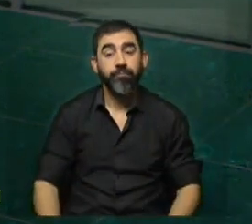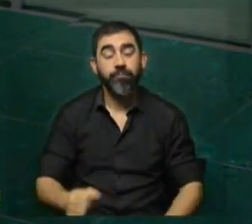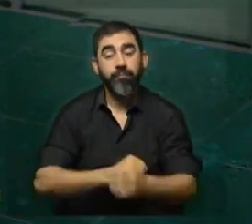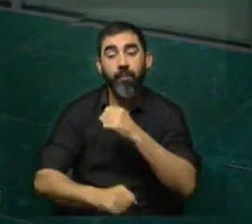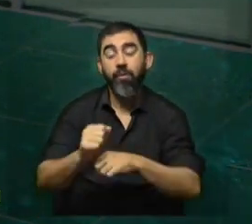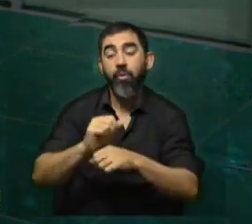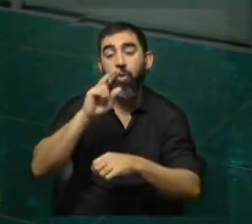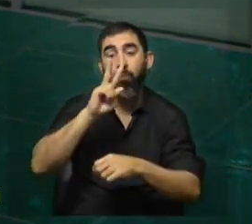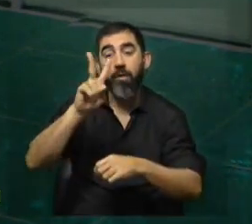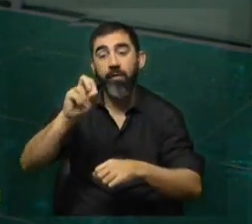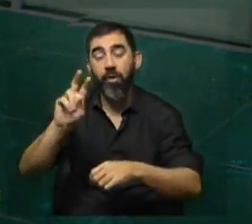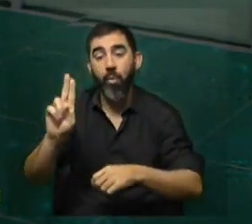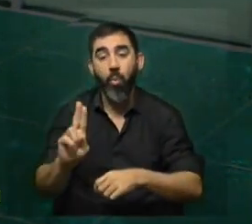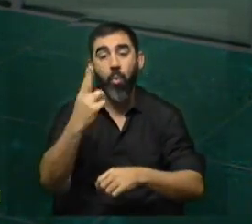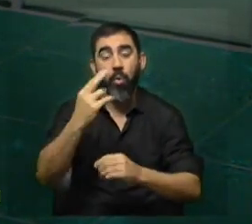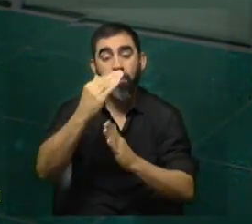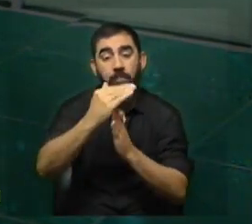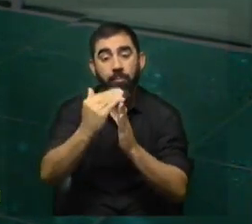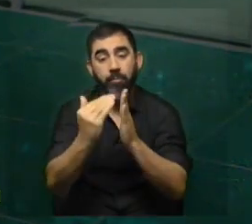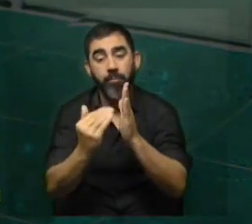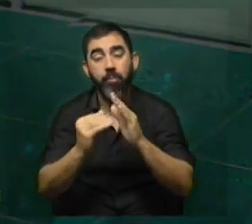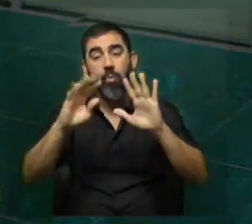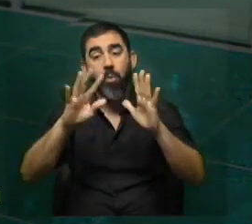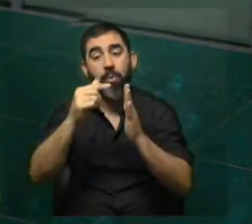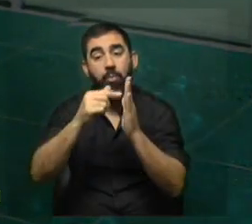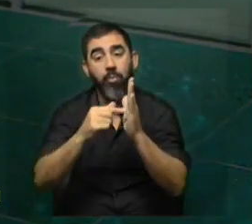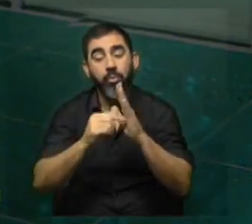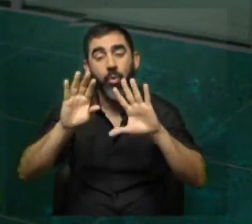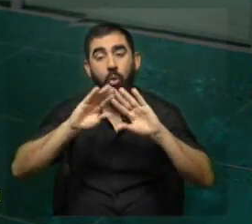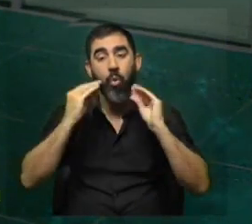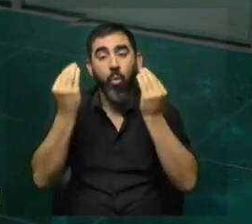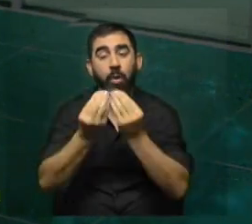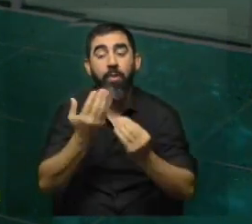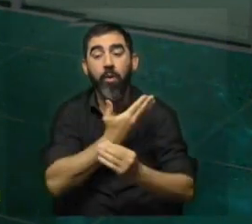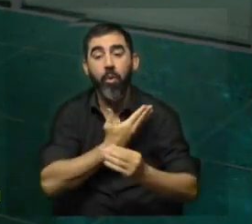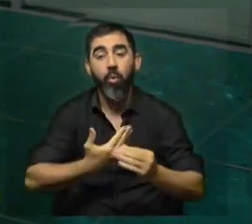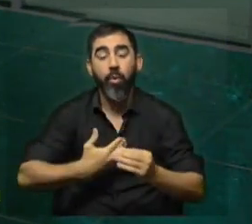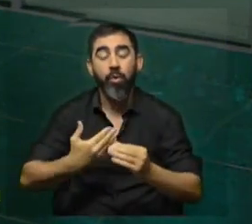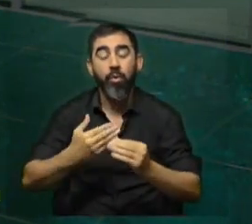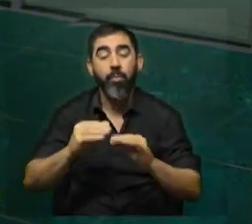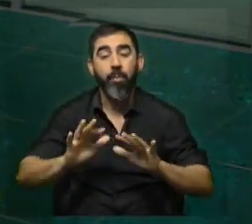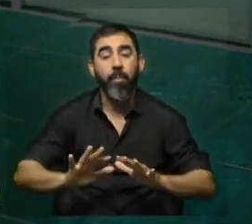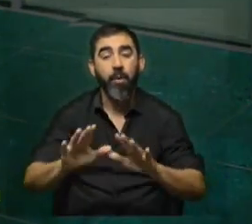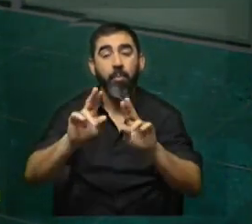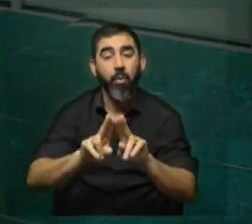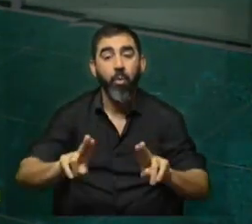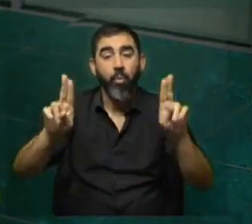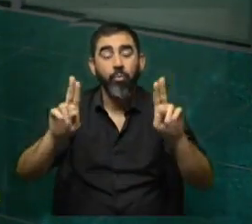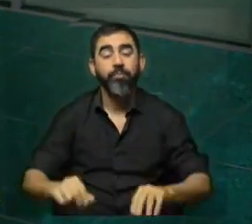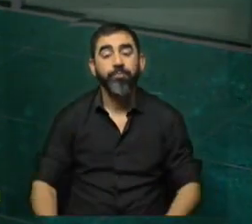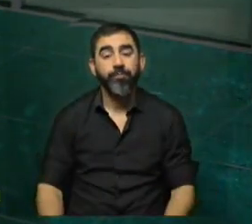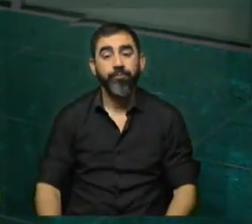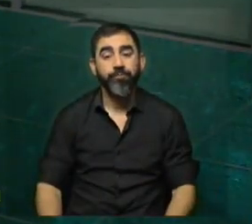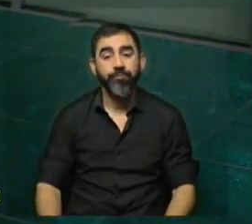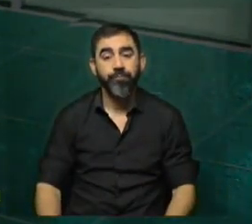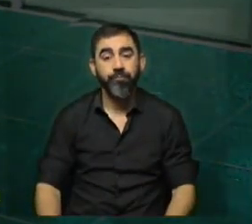2020, Uruguay cayó 9 puestos en el ranking global del gobierno electrónico elaborado por la ONU cada 2 años. Bien,